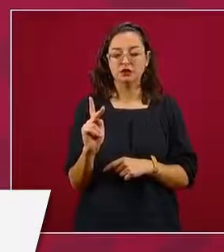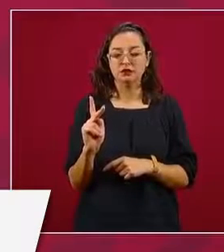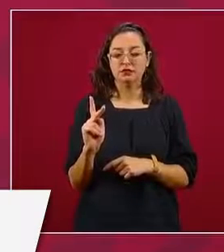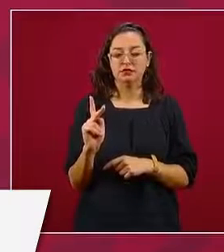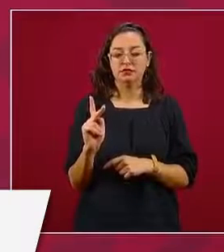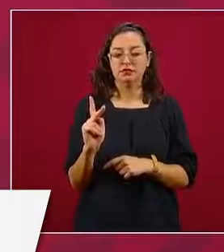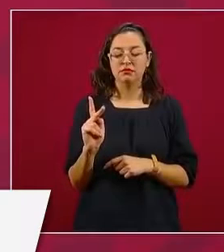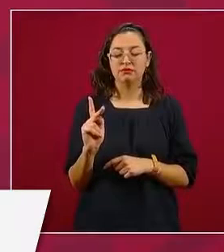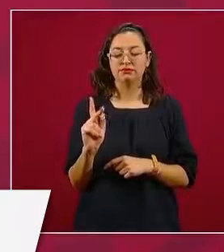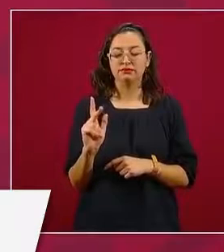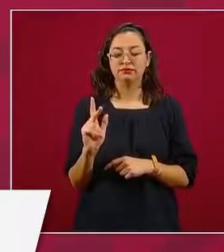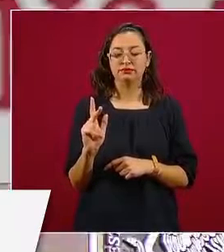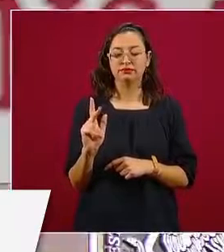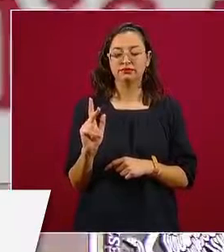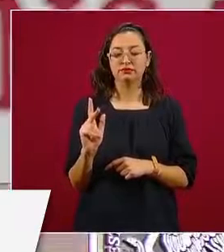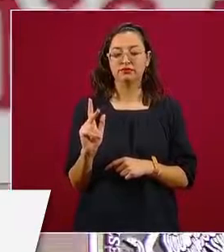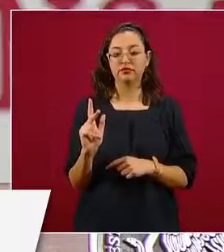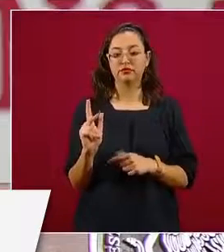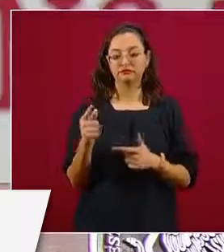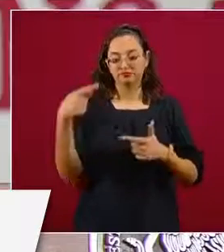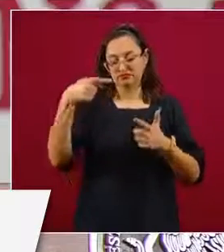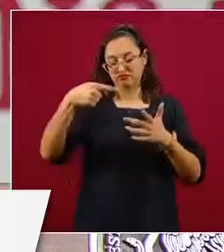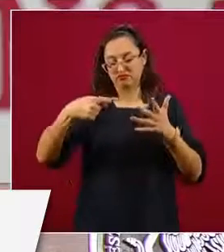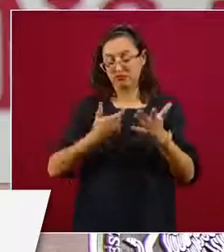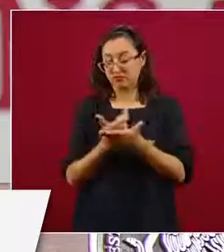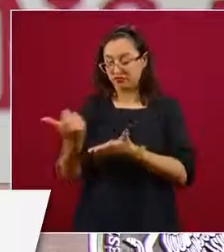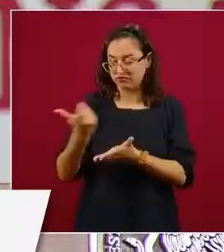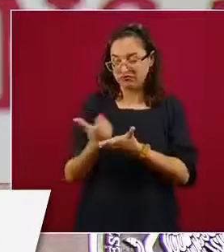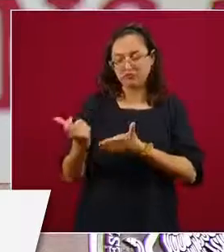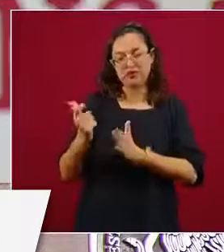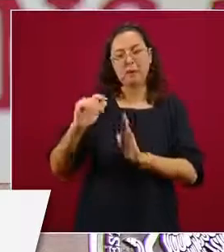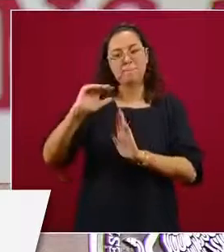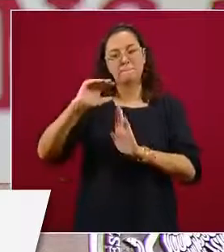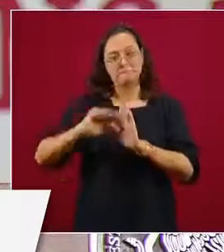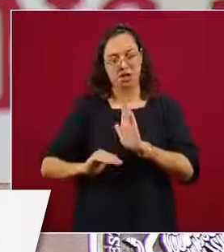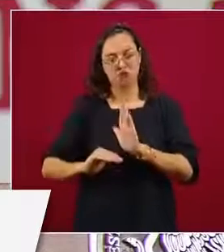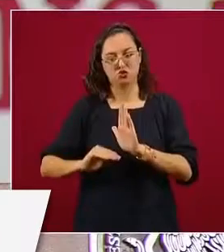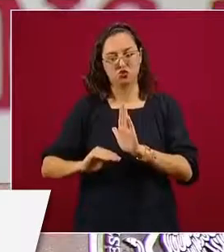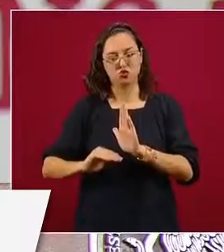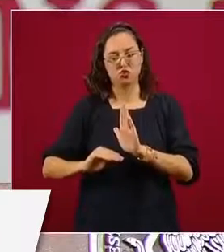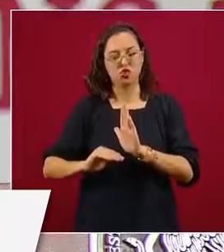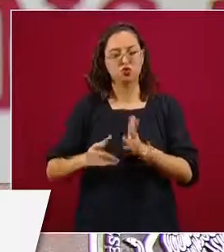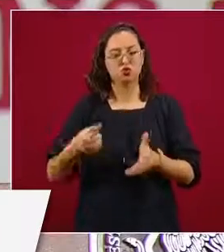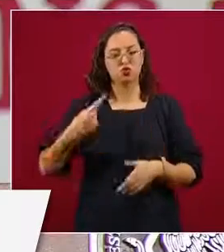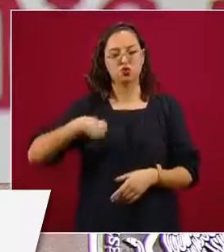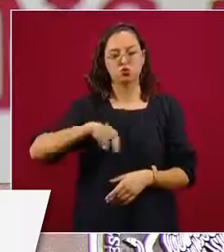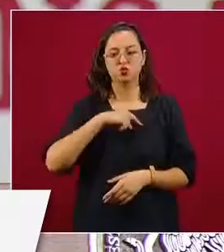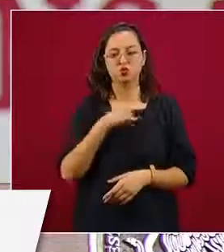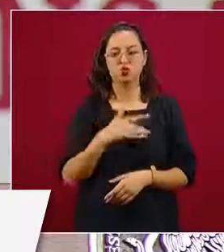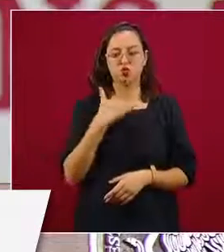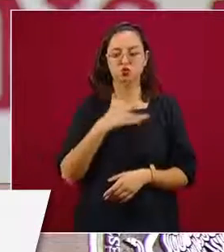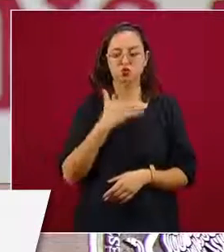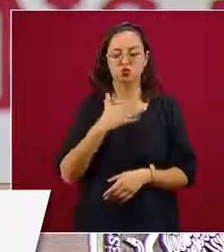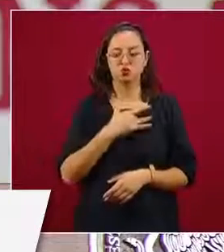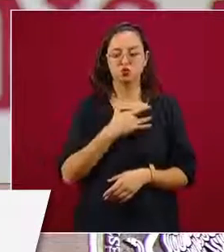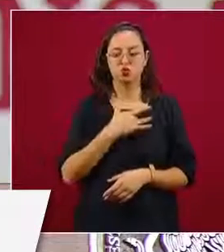estos cobros que los consideramos más